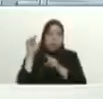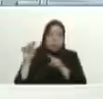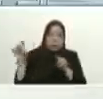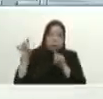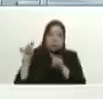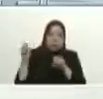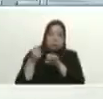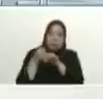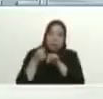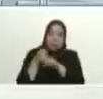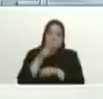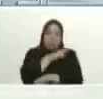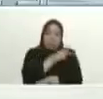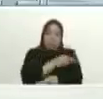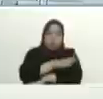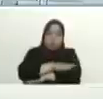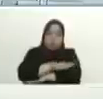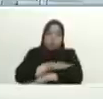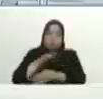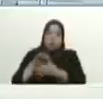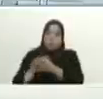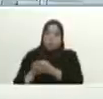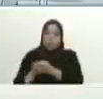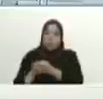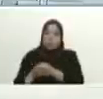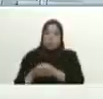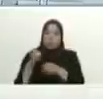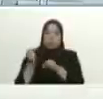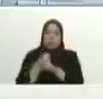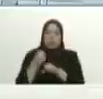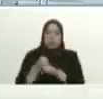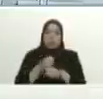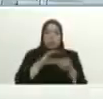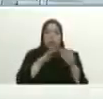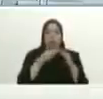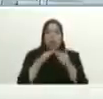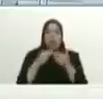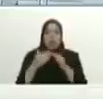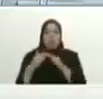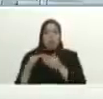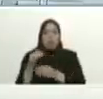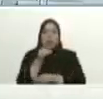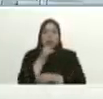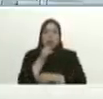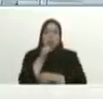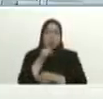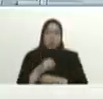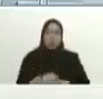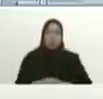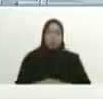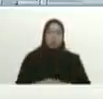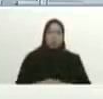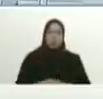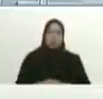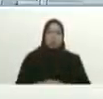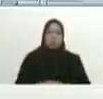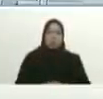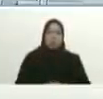del trabajo la honestidad la solidaridad el trabajo comunitario reforzar los valores